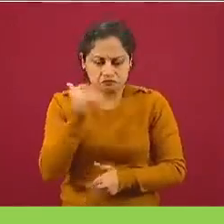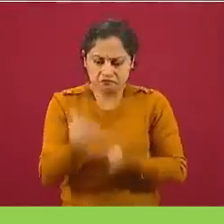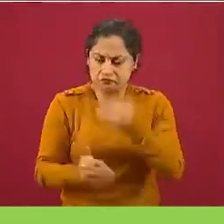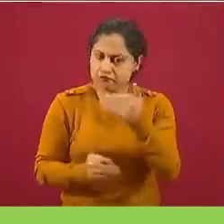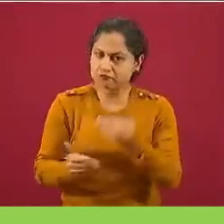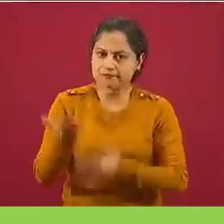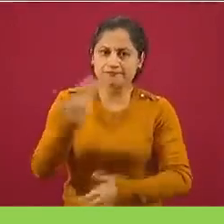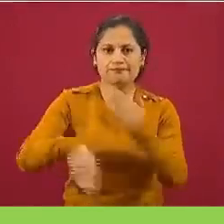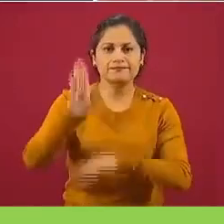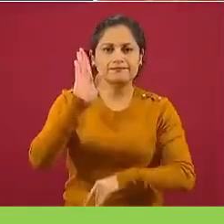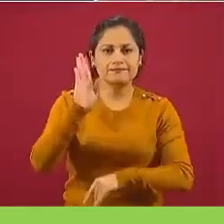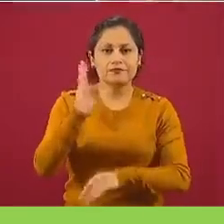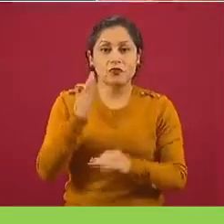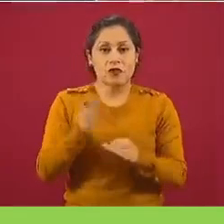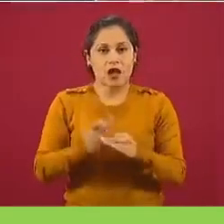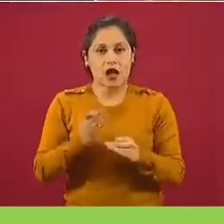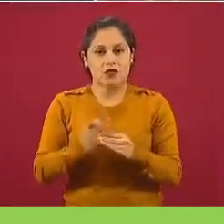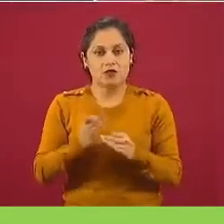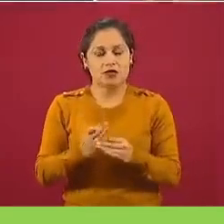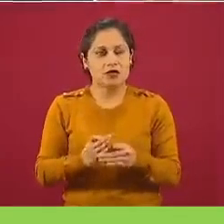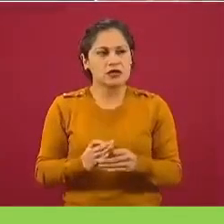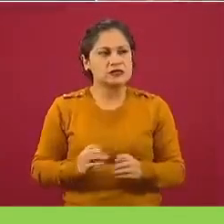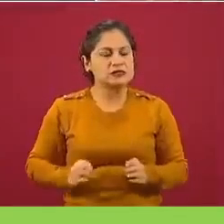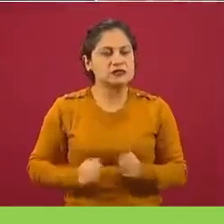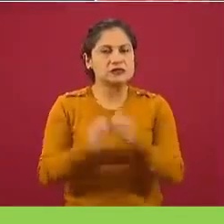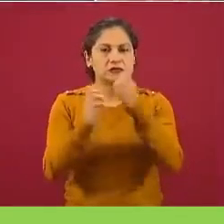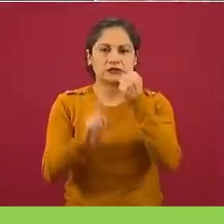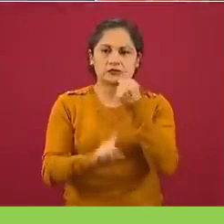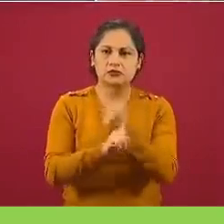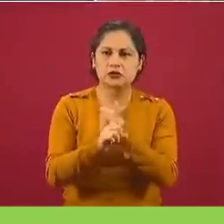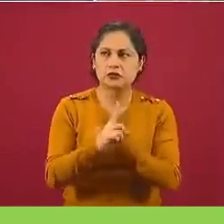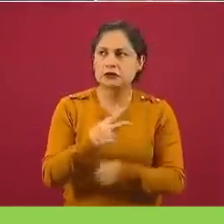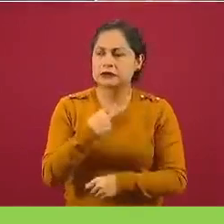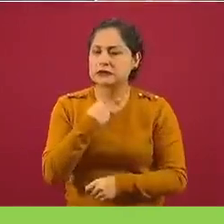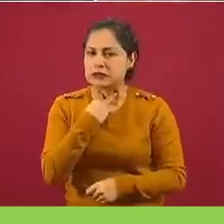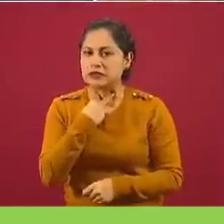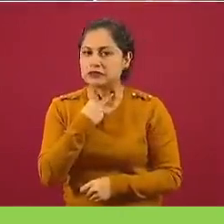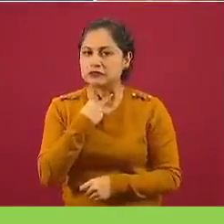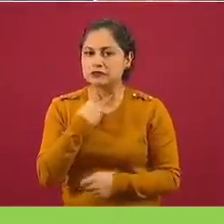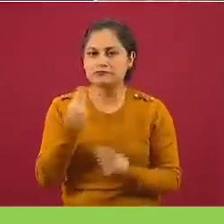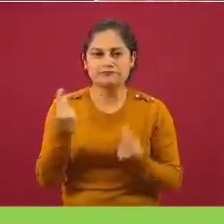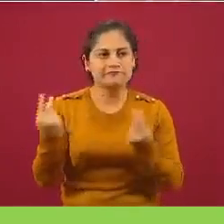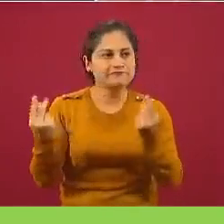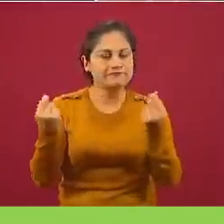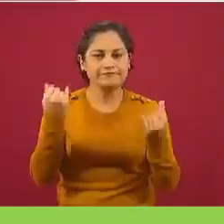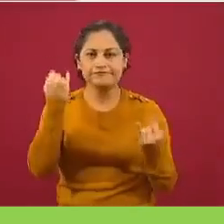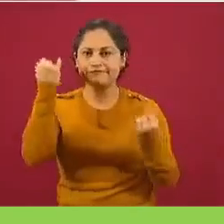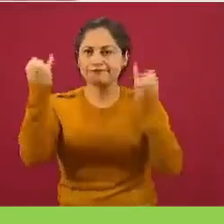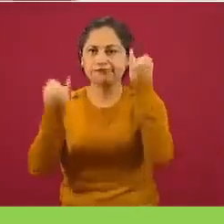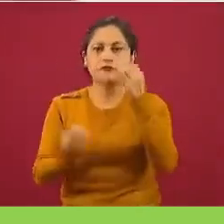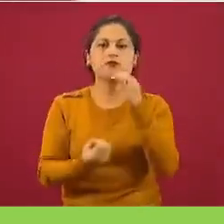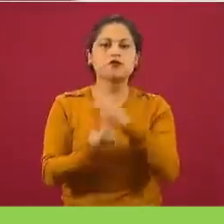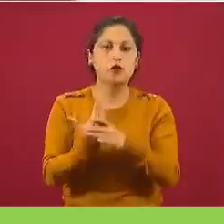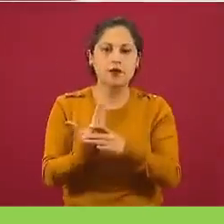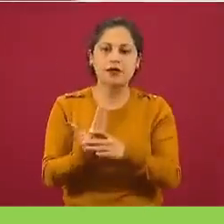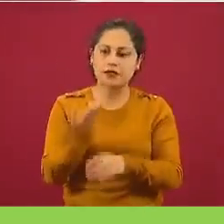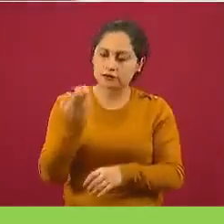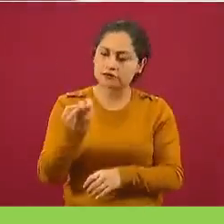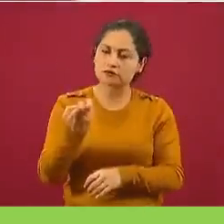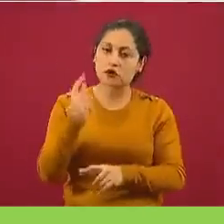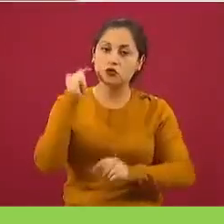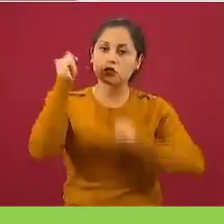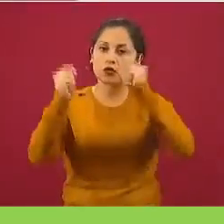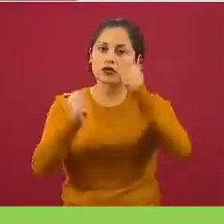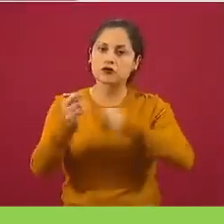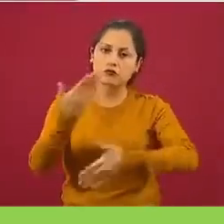de austeridad es cuando más se propicia la creatividad. Así que vamos a salir adelante, el turismo seguirá